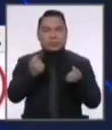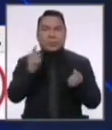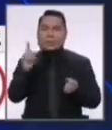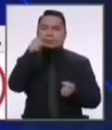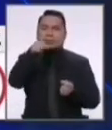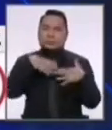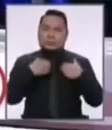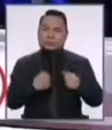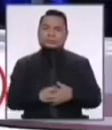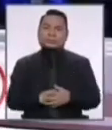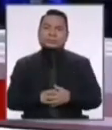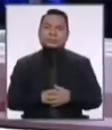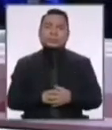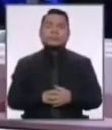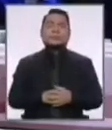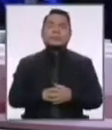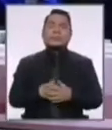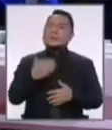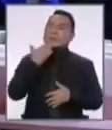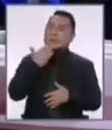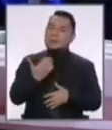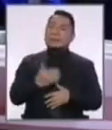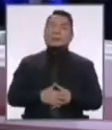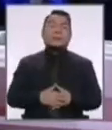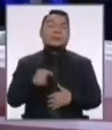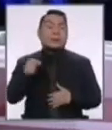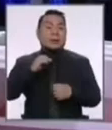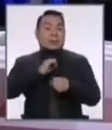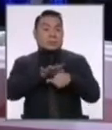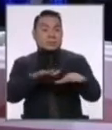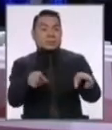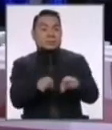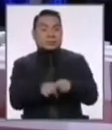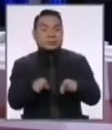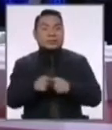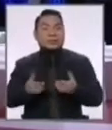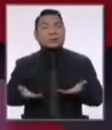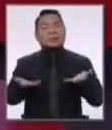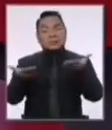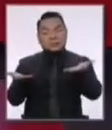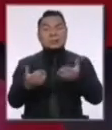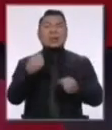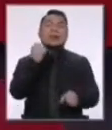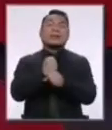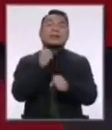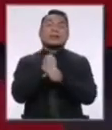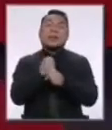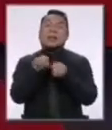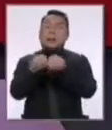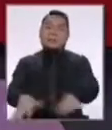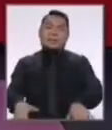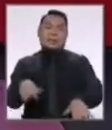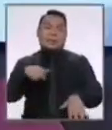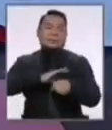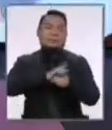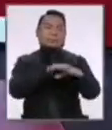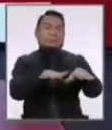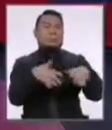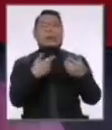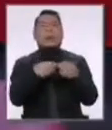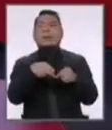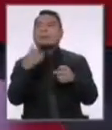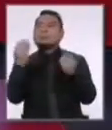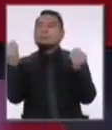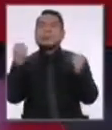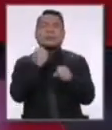salud. Gracias. Enfrentar la pandemia también es generar los empleos que se han perdido durante esta pandemia. De pronto